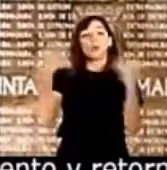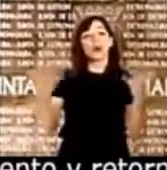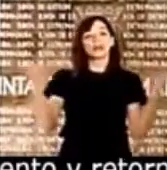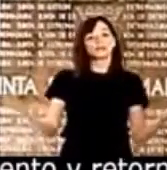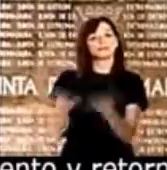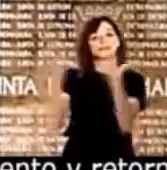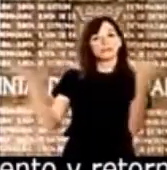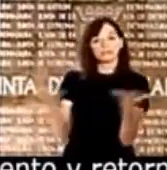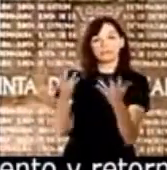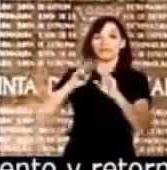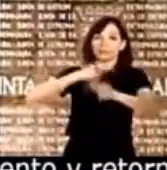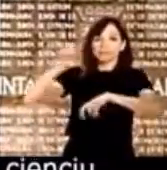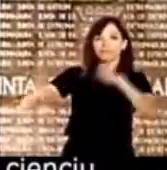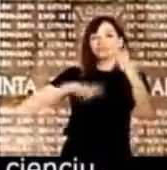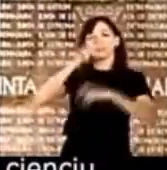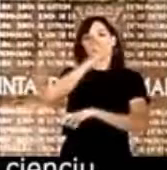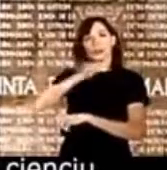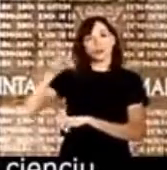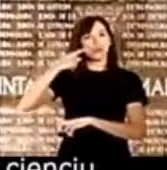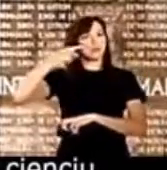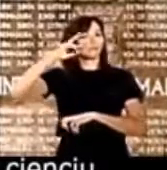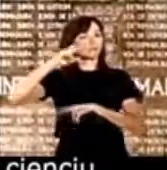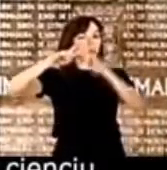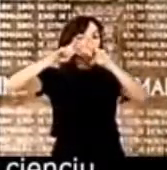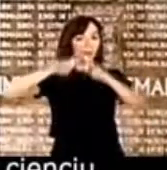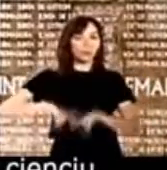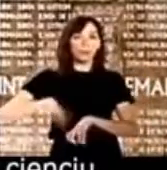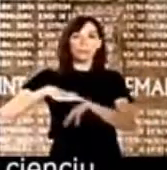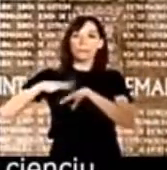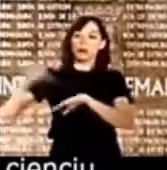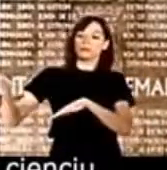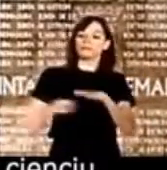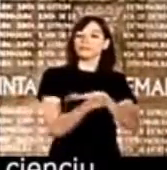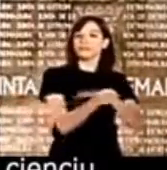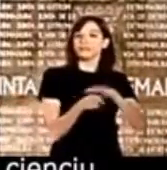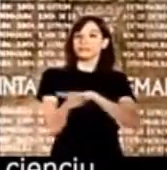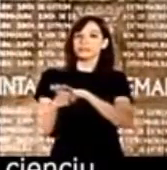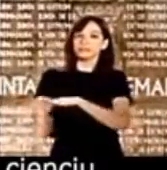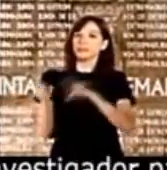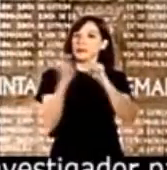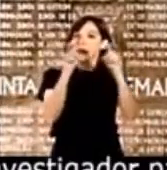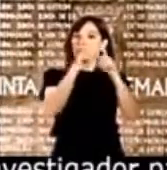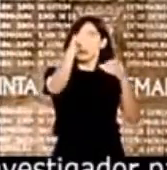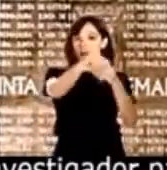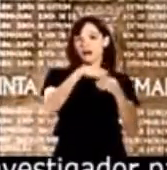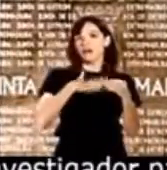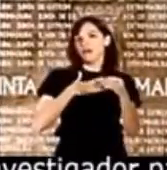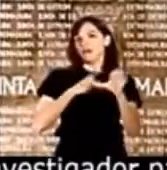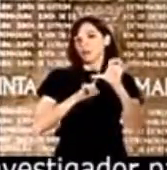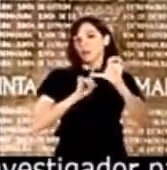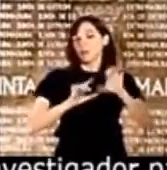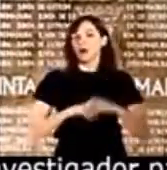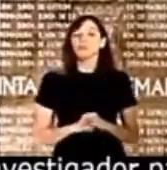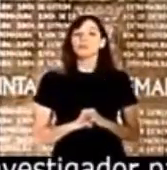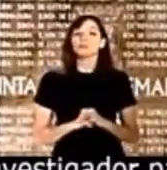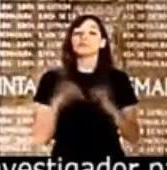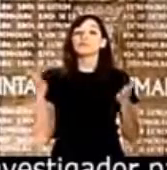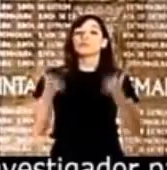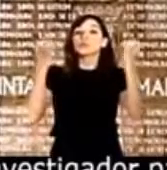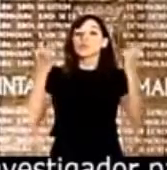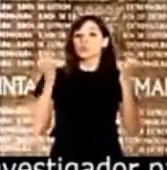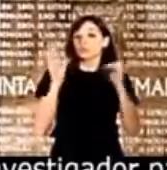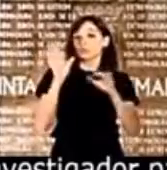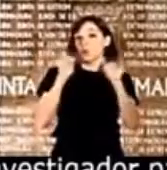actualización del personal investigador para favorecer su incorporación al tejido empresarial extremeño. Los beneficiarios de esta